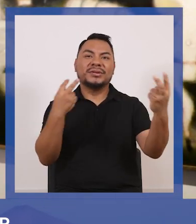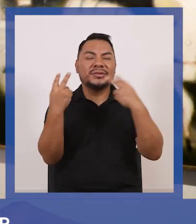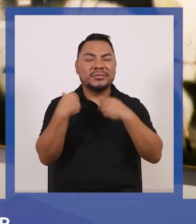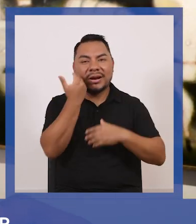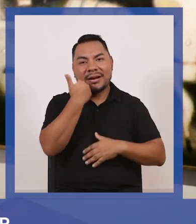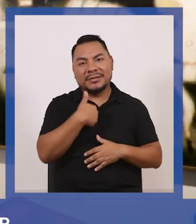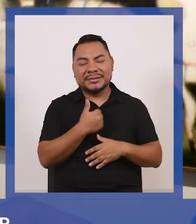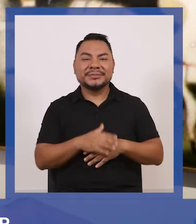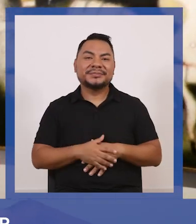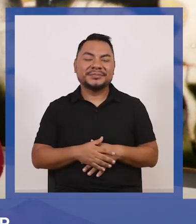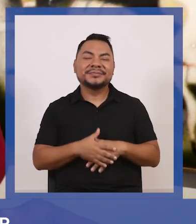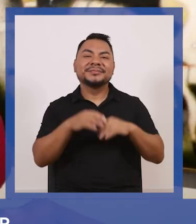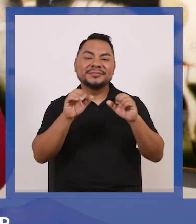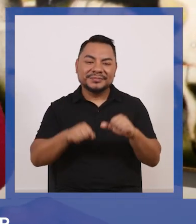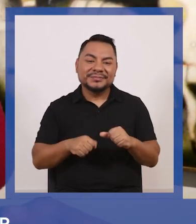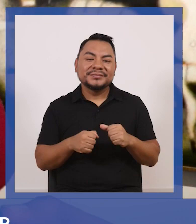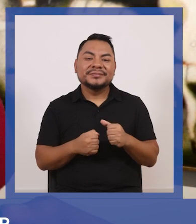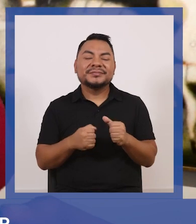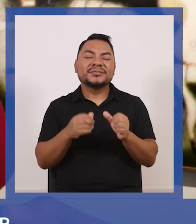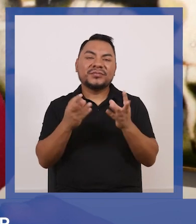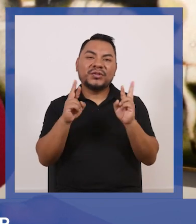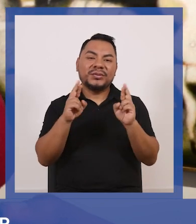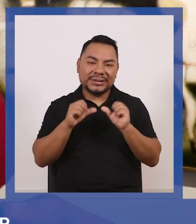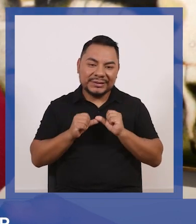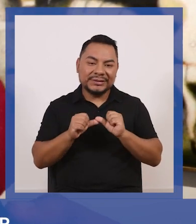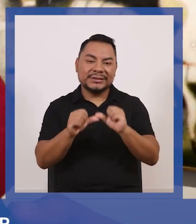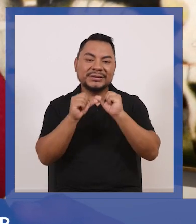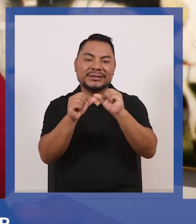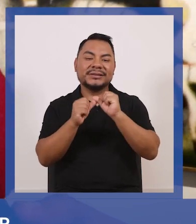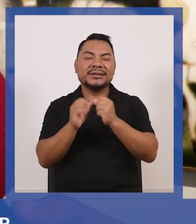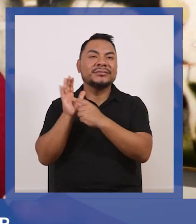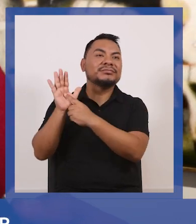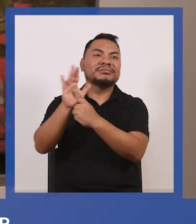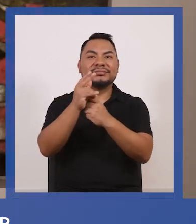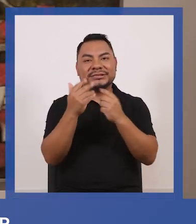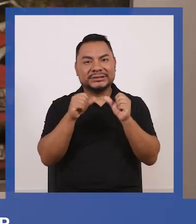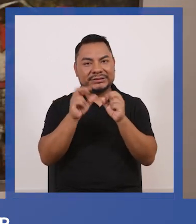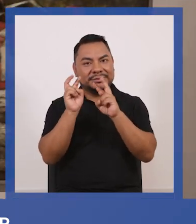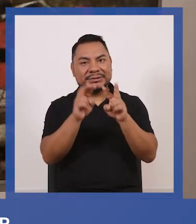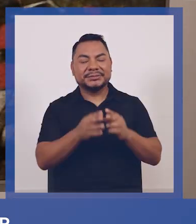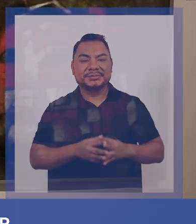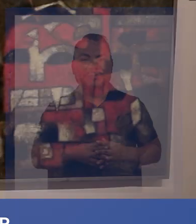aprecia así que ojalá sigan las exposiciones